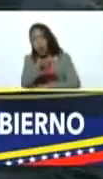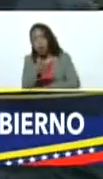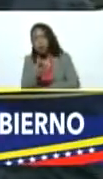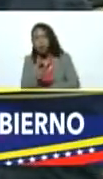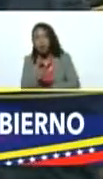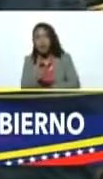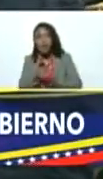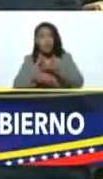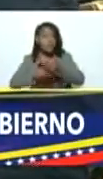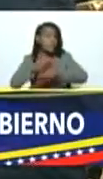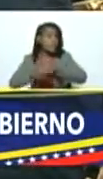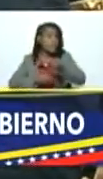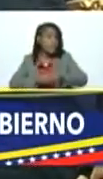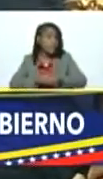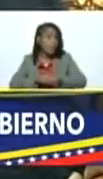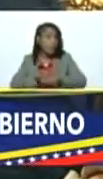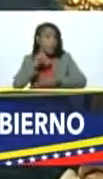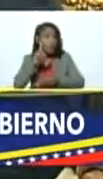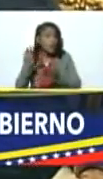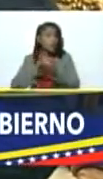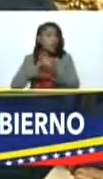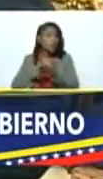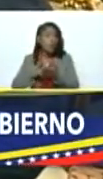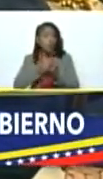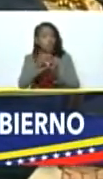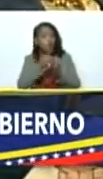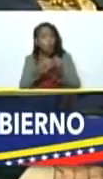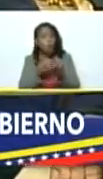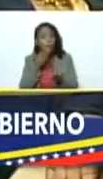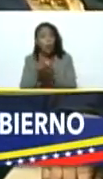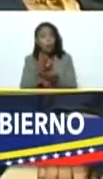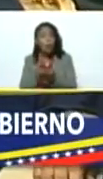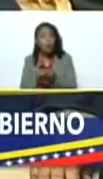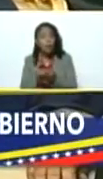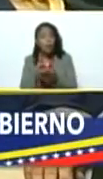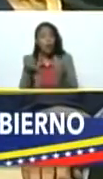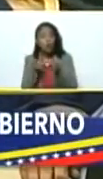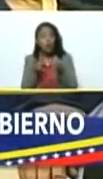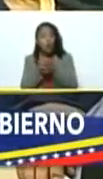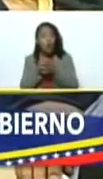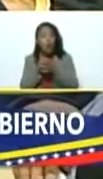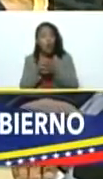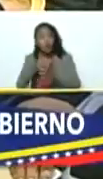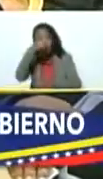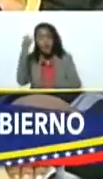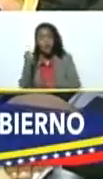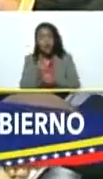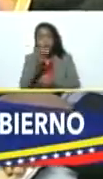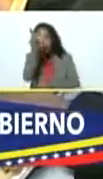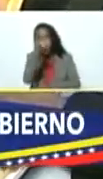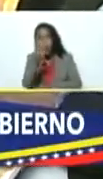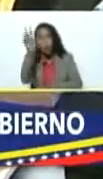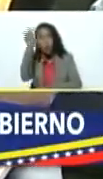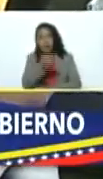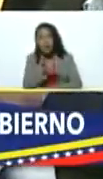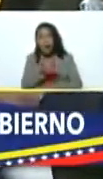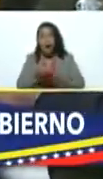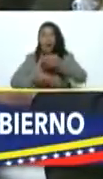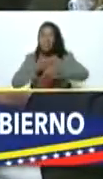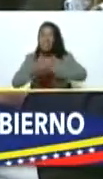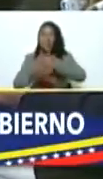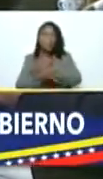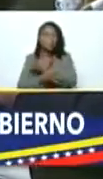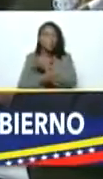adoptamos una resolución de un documento propuesto por la clase obrera de Guayana creando